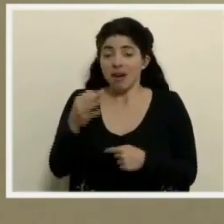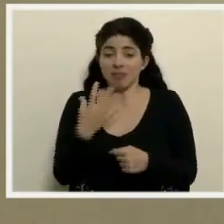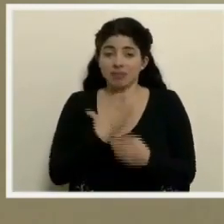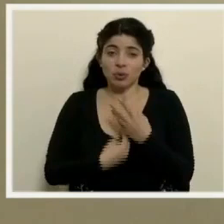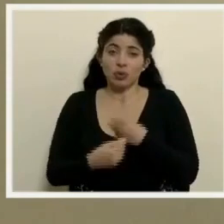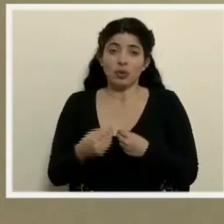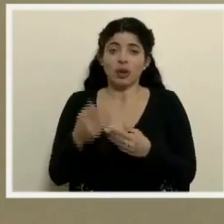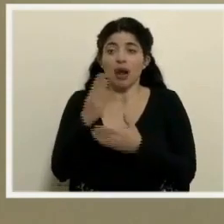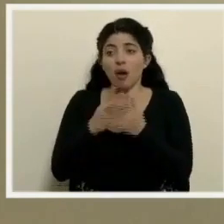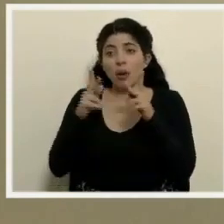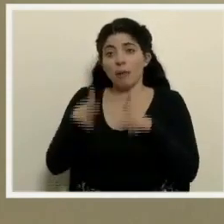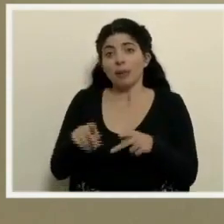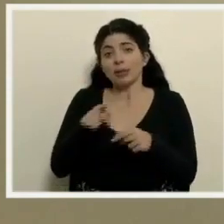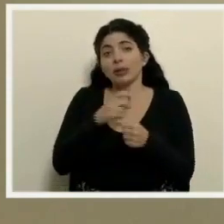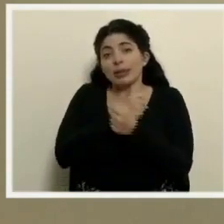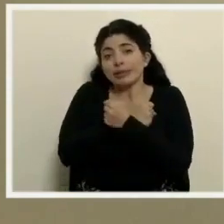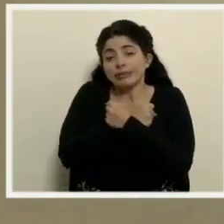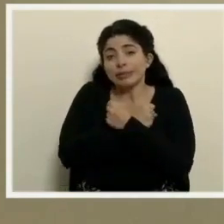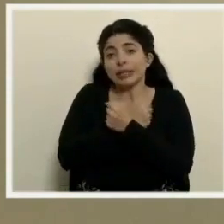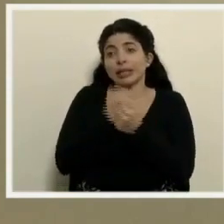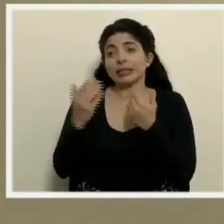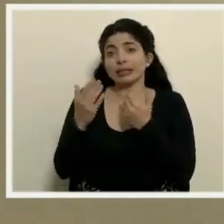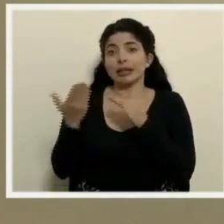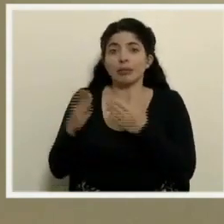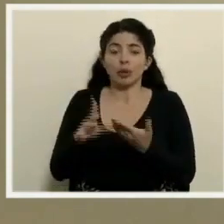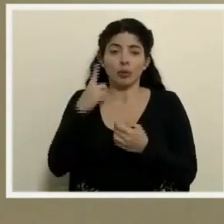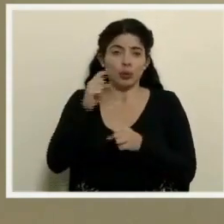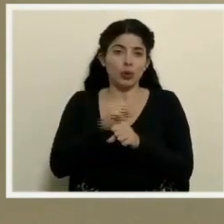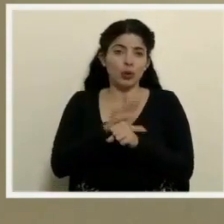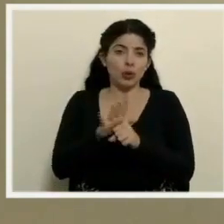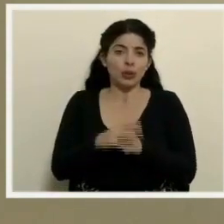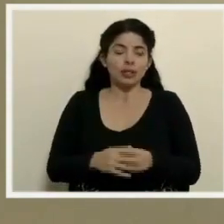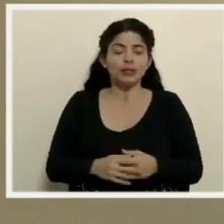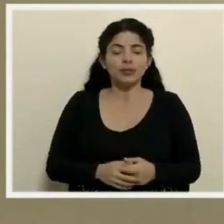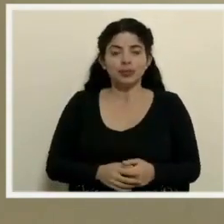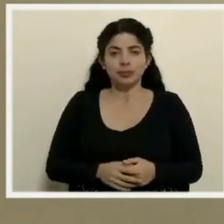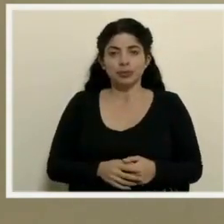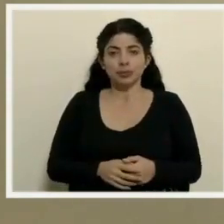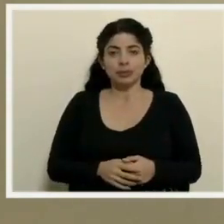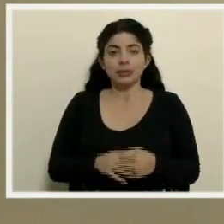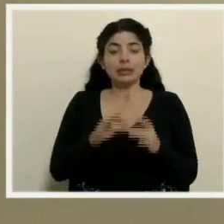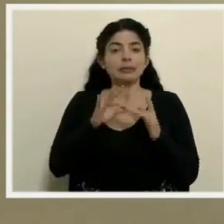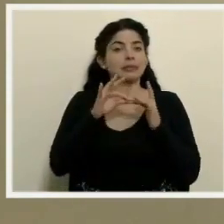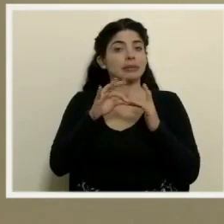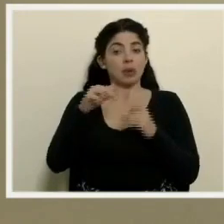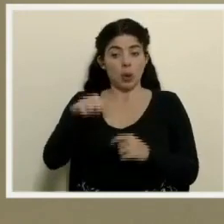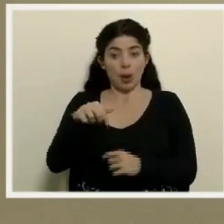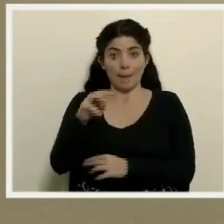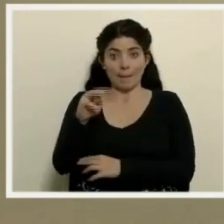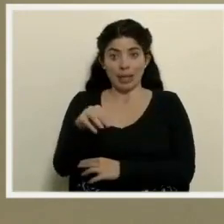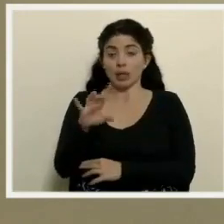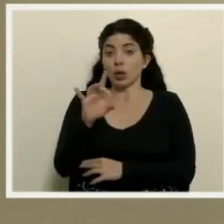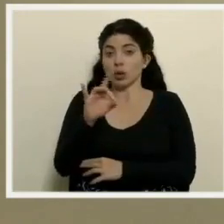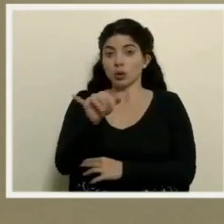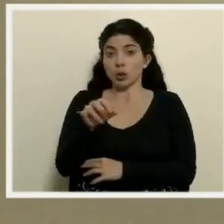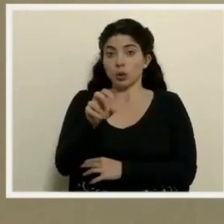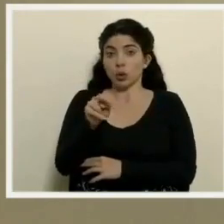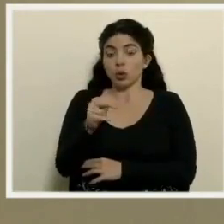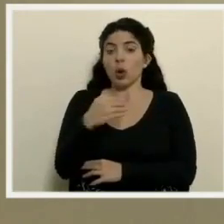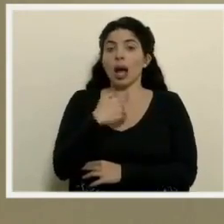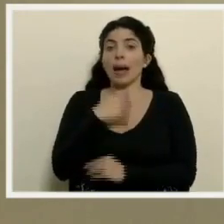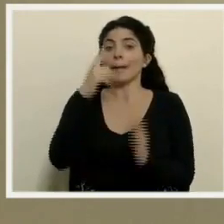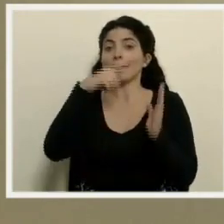la pérdida de un ser querido, un ser cercano por el COVID-19. Específicamente hoy martes 8 de junio tenemos